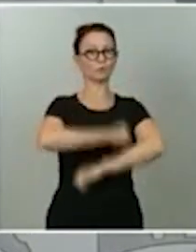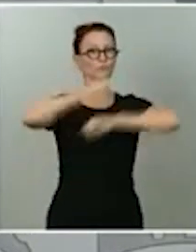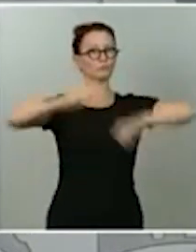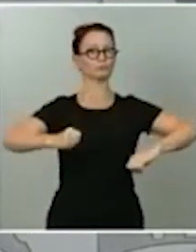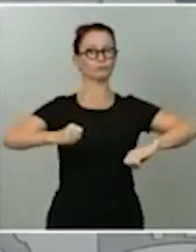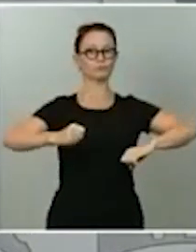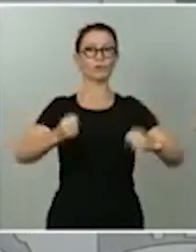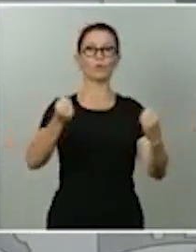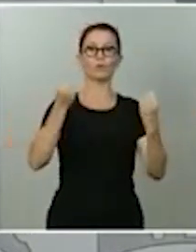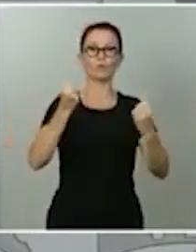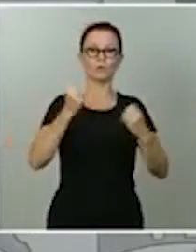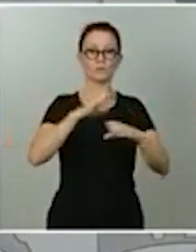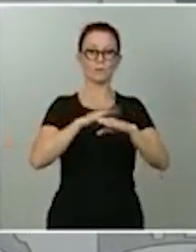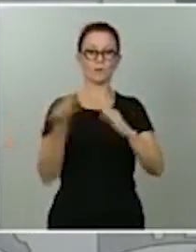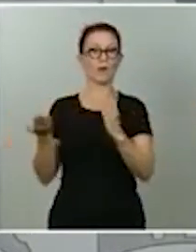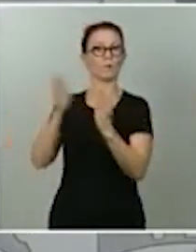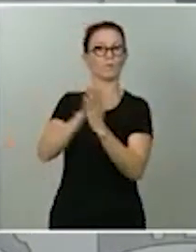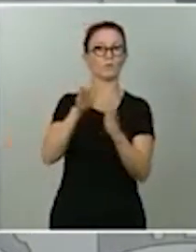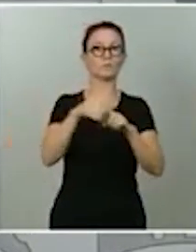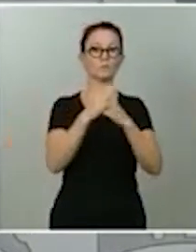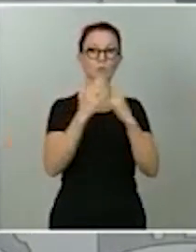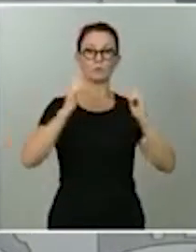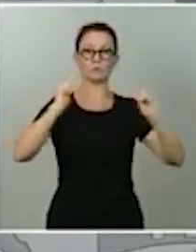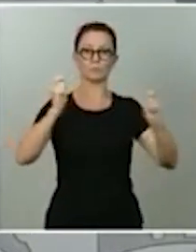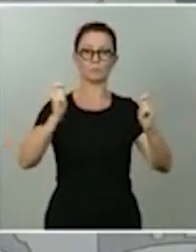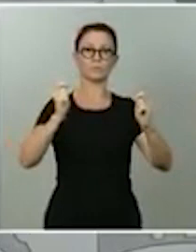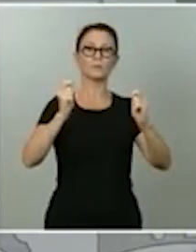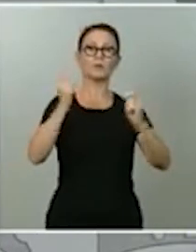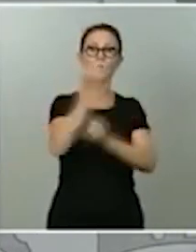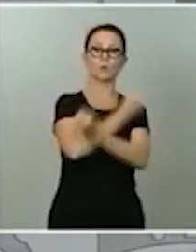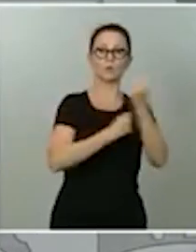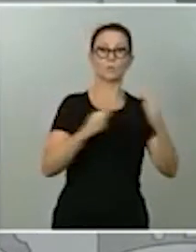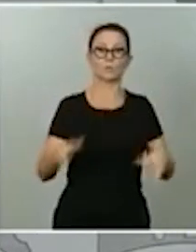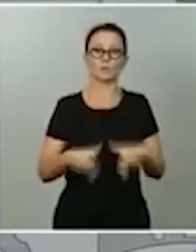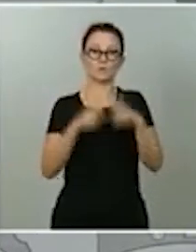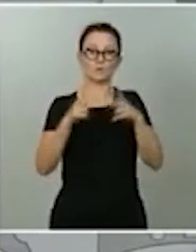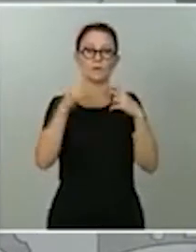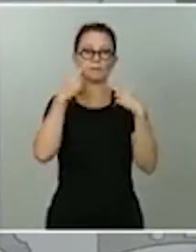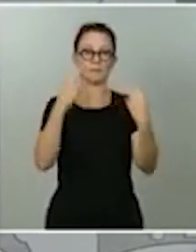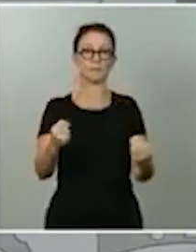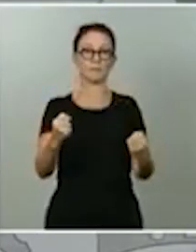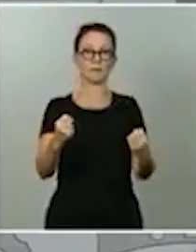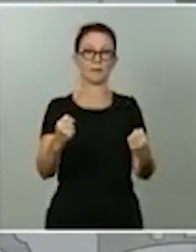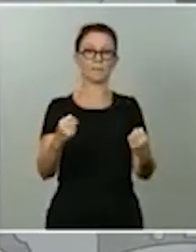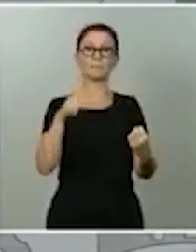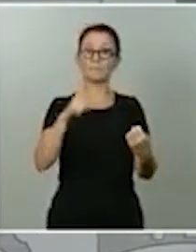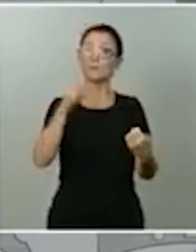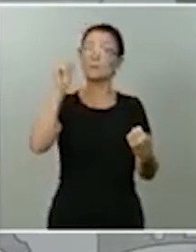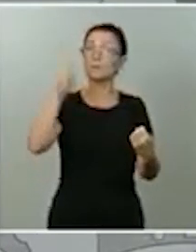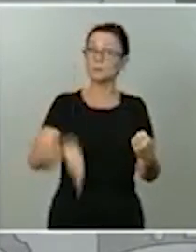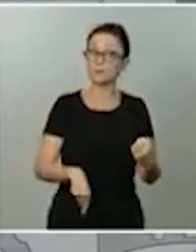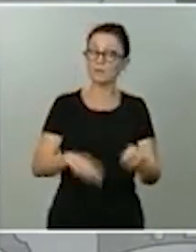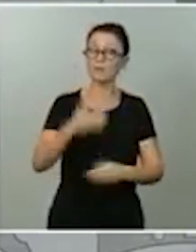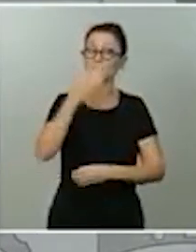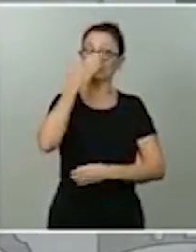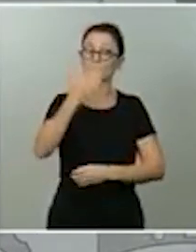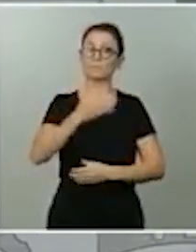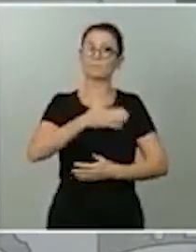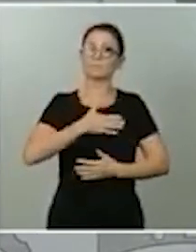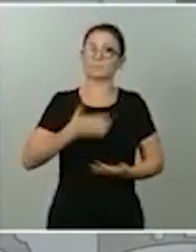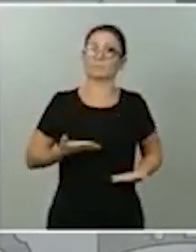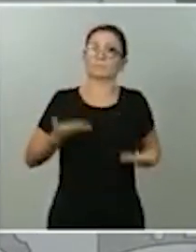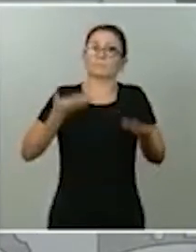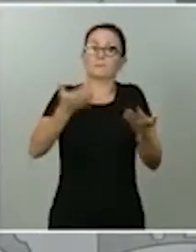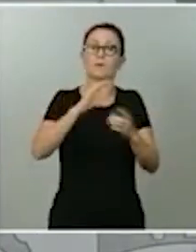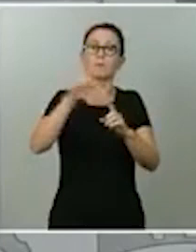emergencia económica, social y sanitaria. Y, en consecuencia, pido la máxima generosidad y, sobre todo, la máxima responsabilidad a